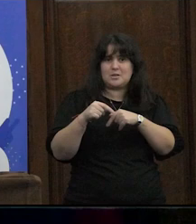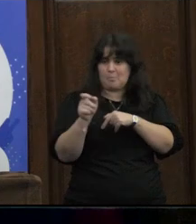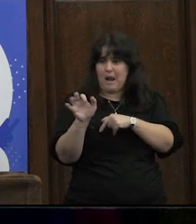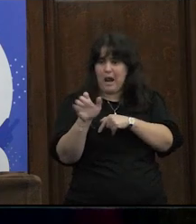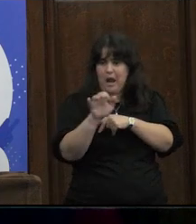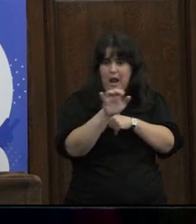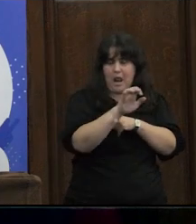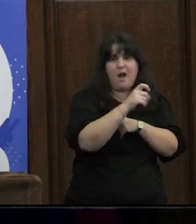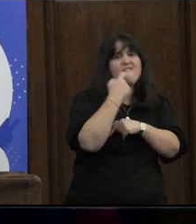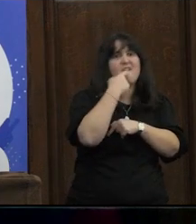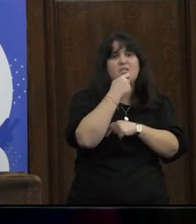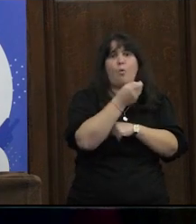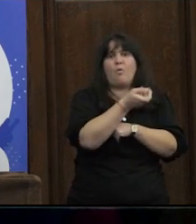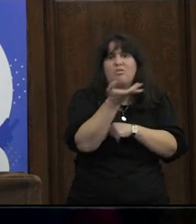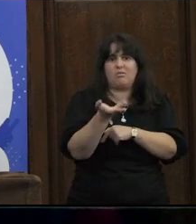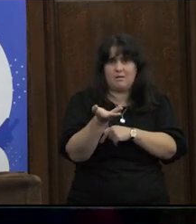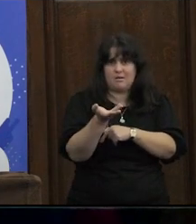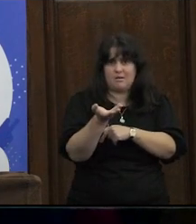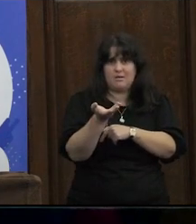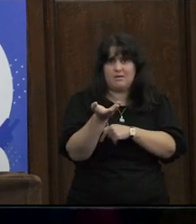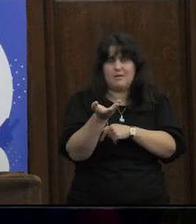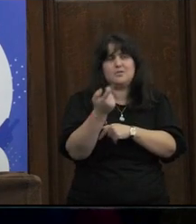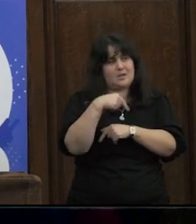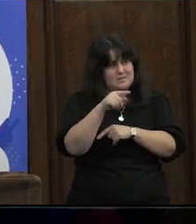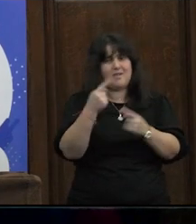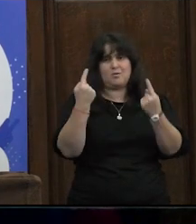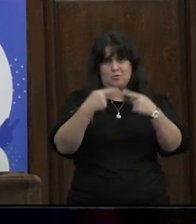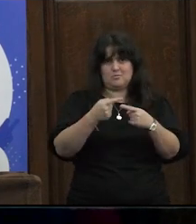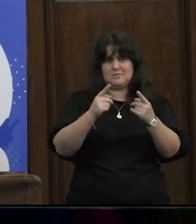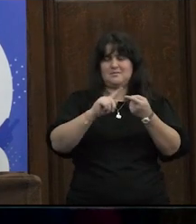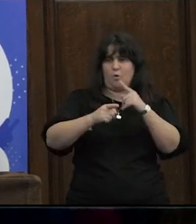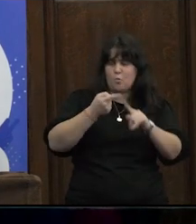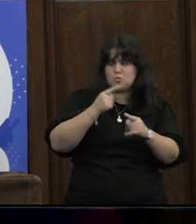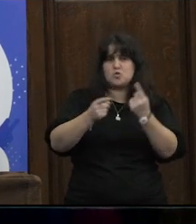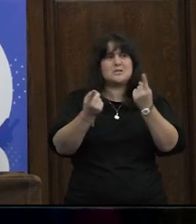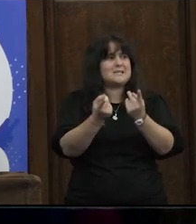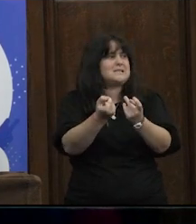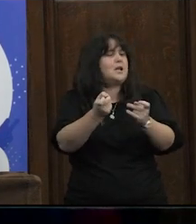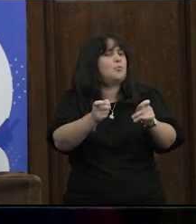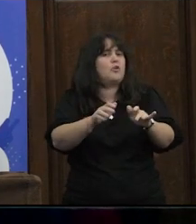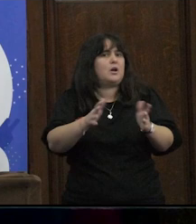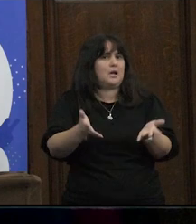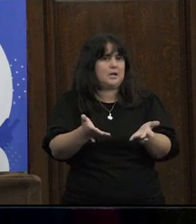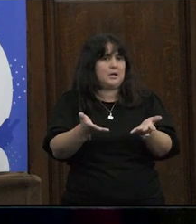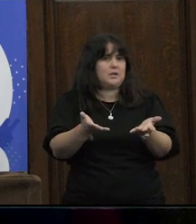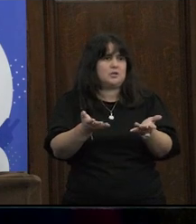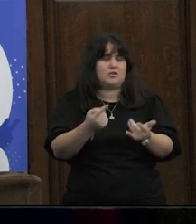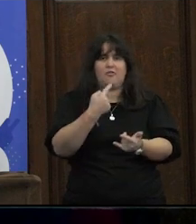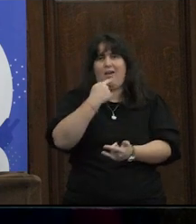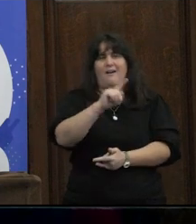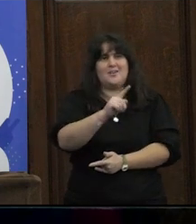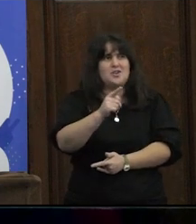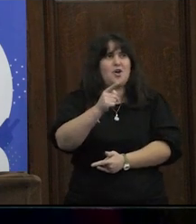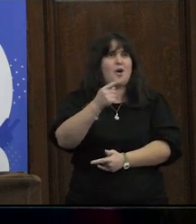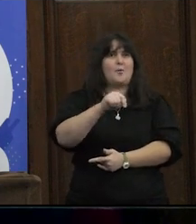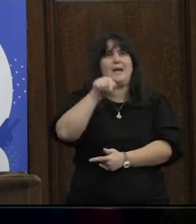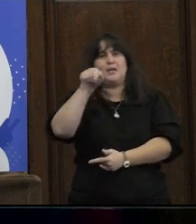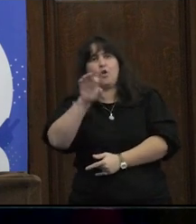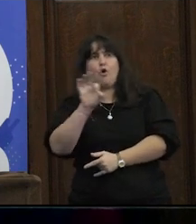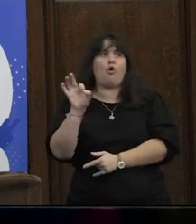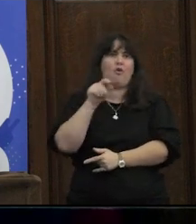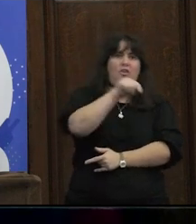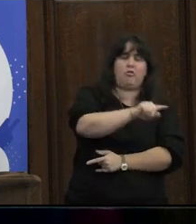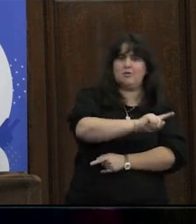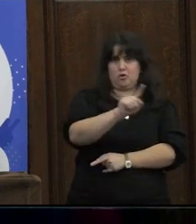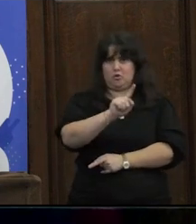¿cuántas letras faltan? es esa la discusión y entonces ¿qué necesitamos? no lo voy a decir porque sea o una